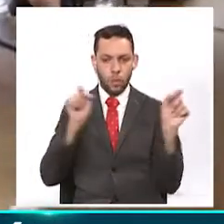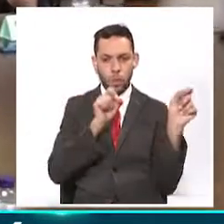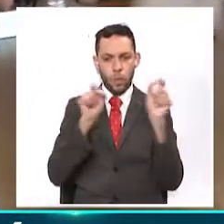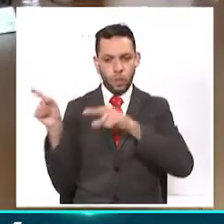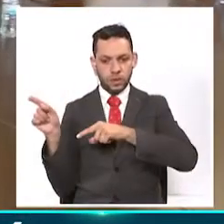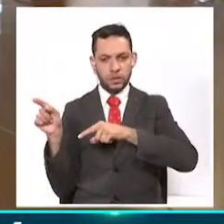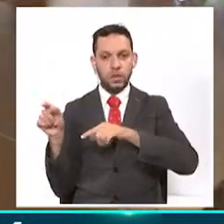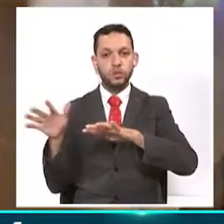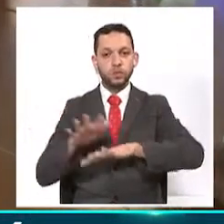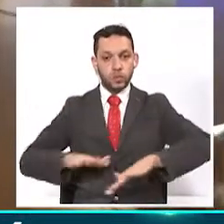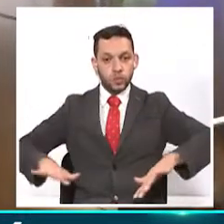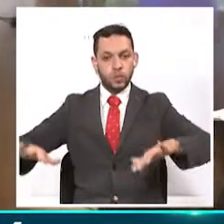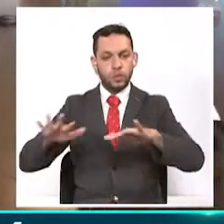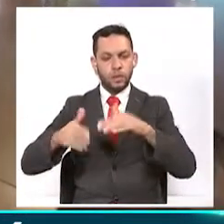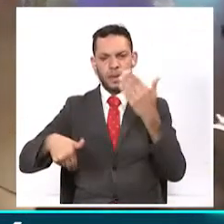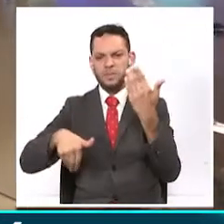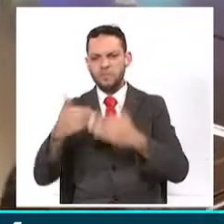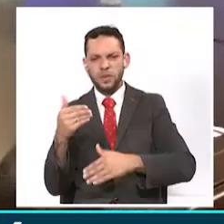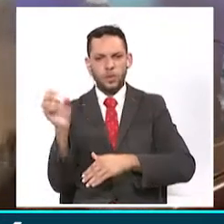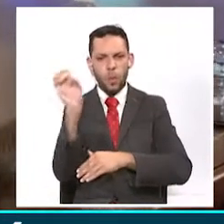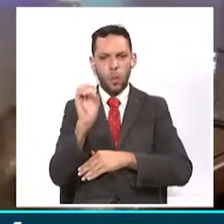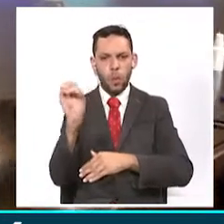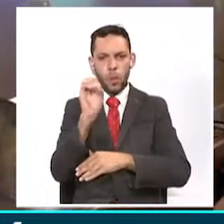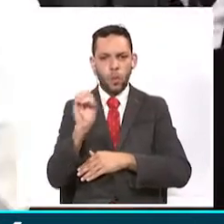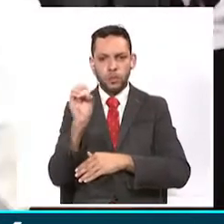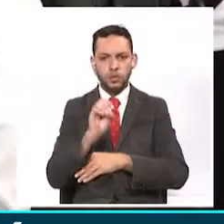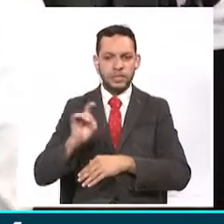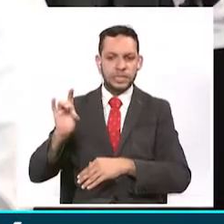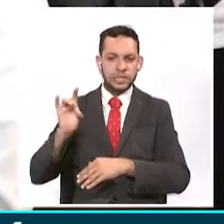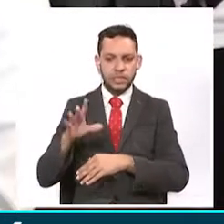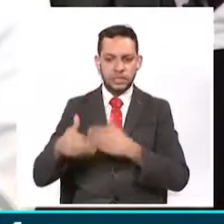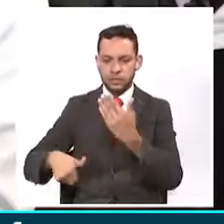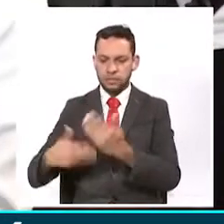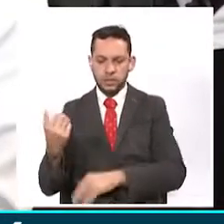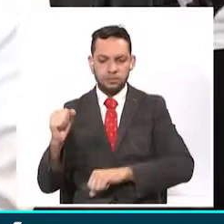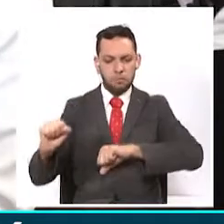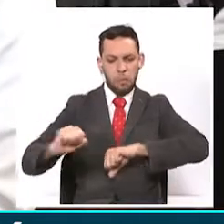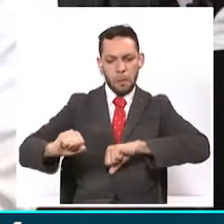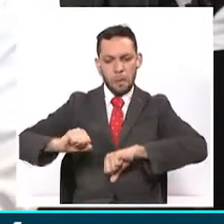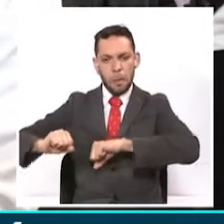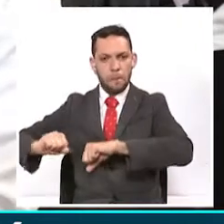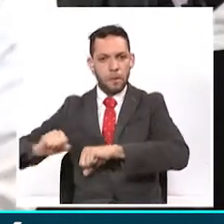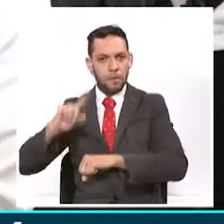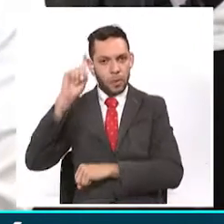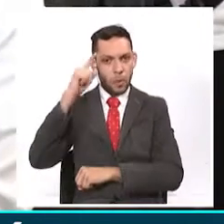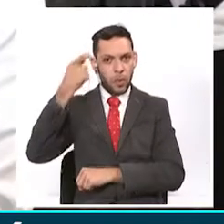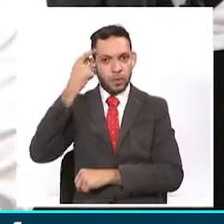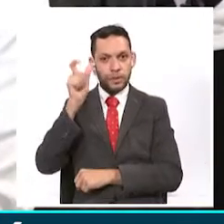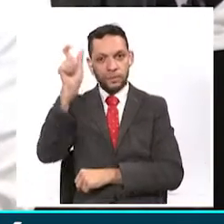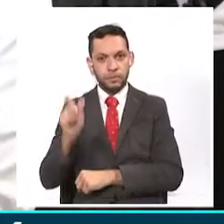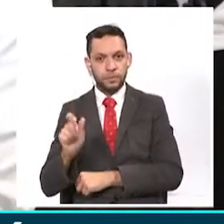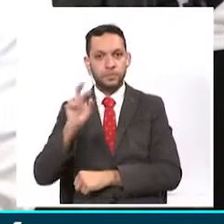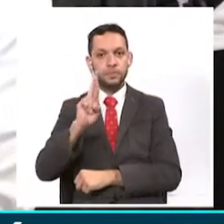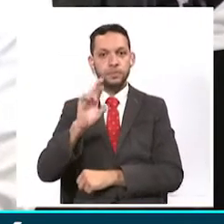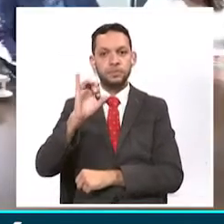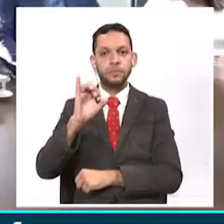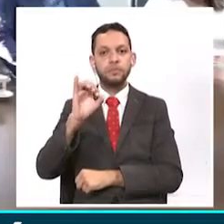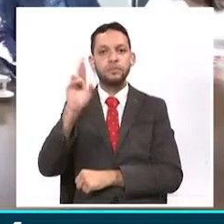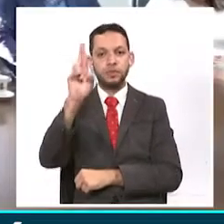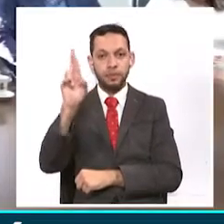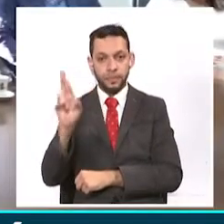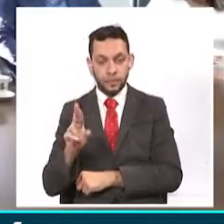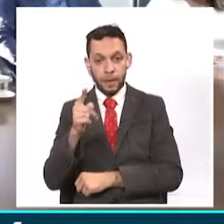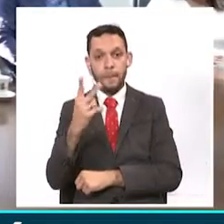Cafetero, cuya obra iniciará en octubre 15 del presente año, se materializa la gestión del gobernador Víctor Manuel Tamayo en apoyo de sus